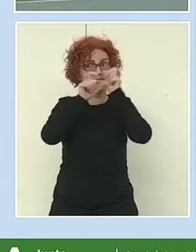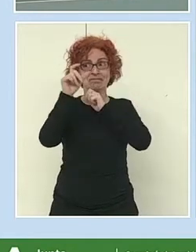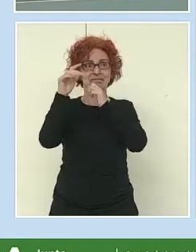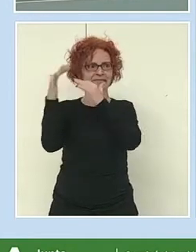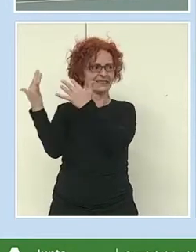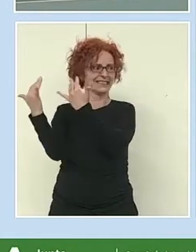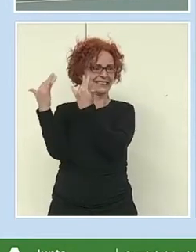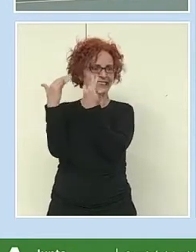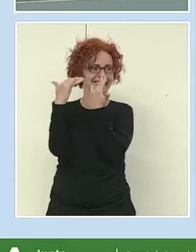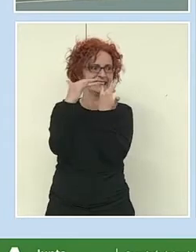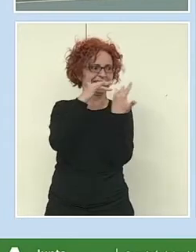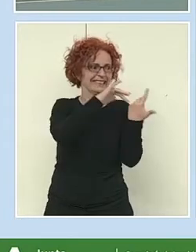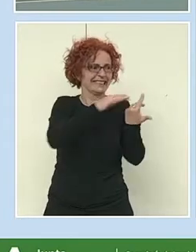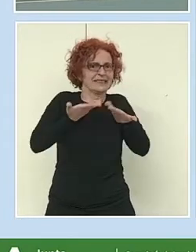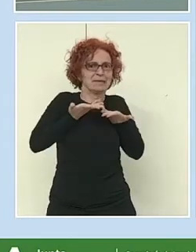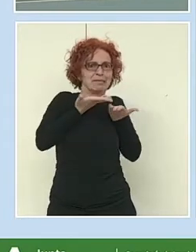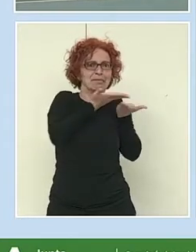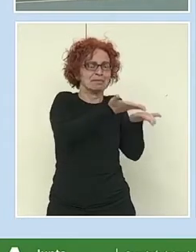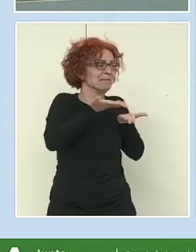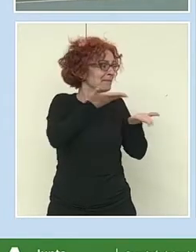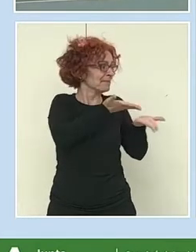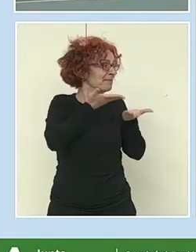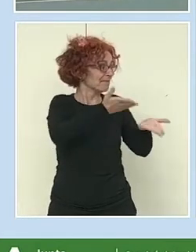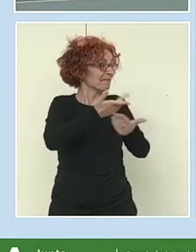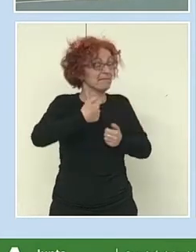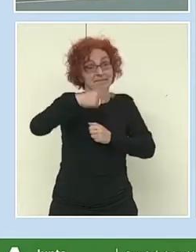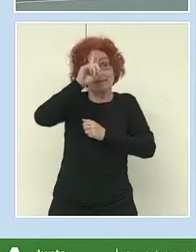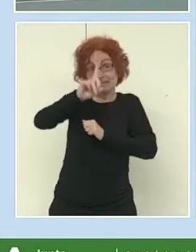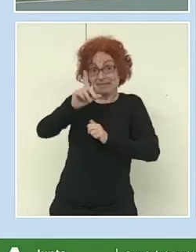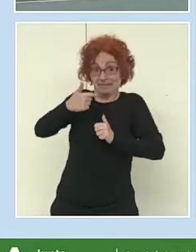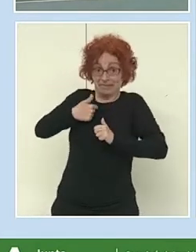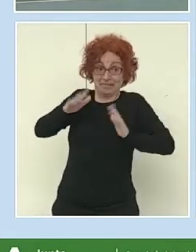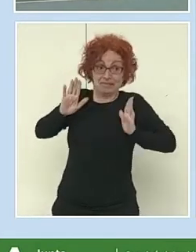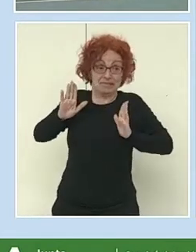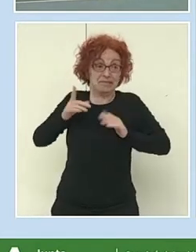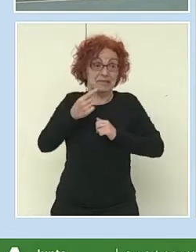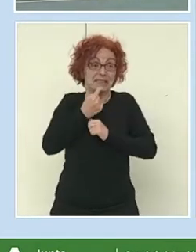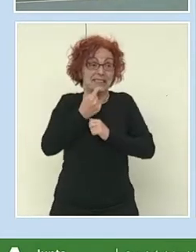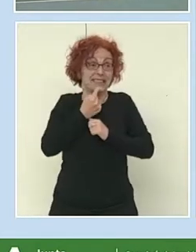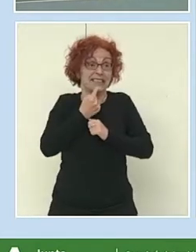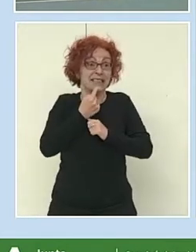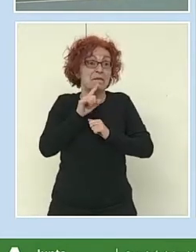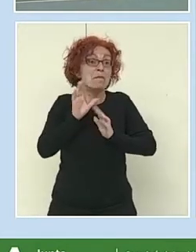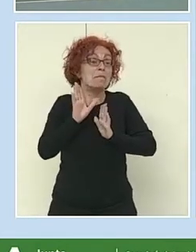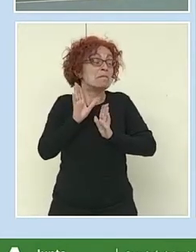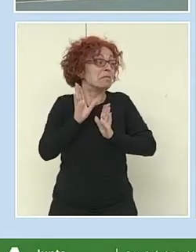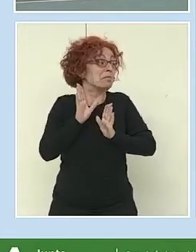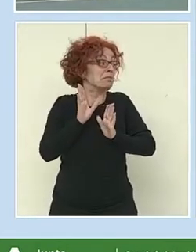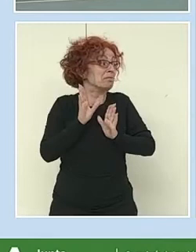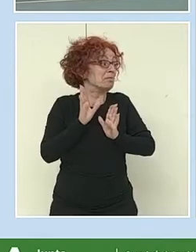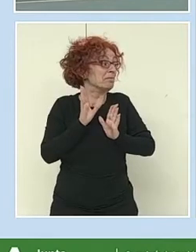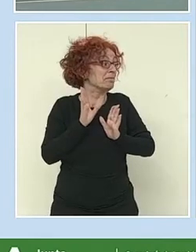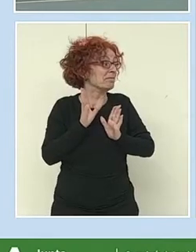Tecnología para... No quiero decir que soy de letra, la verdad es soy de letra, pero...